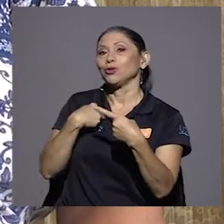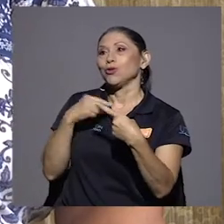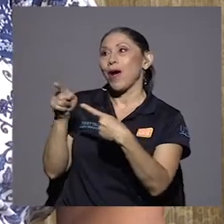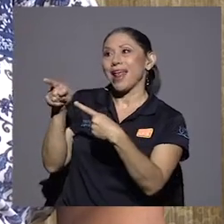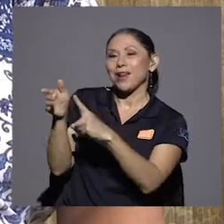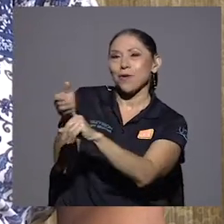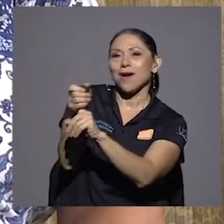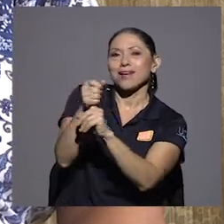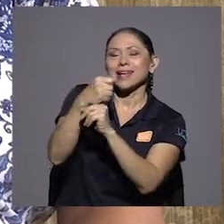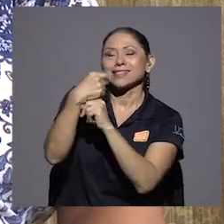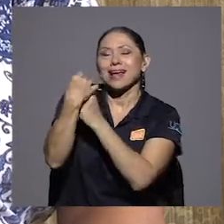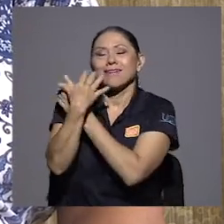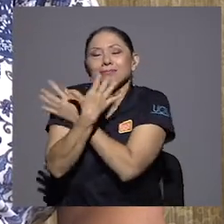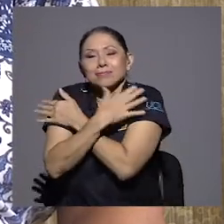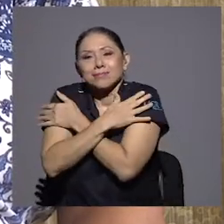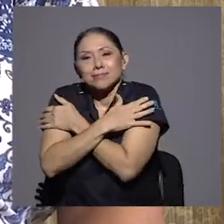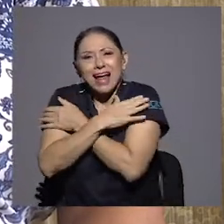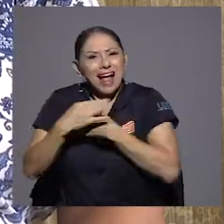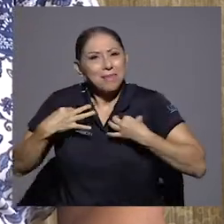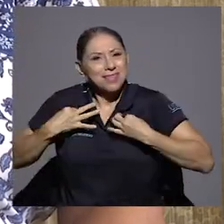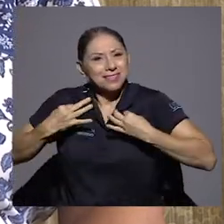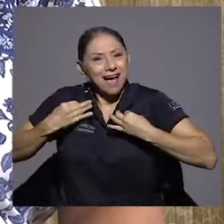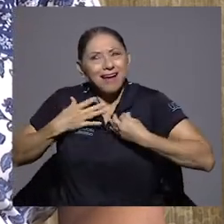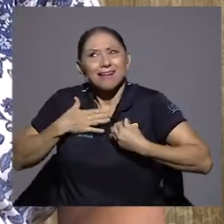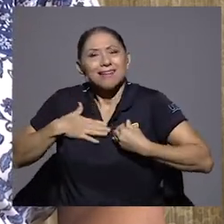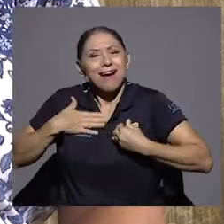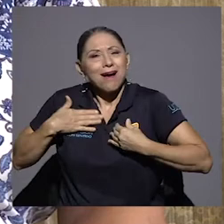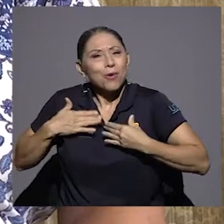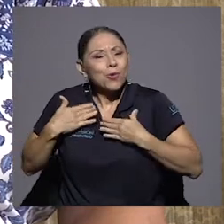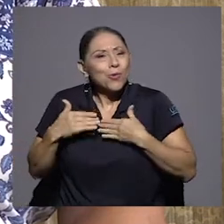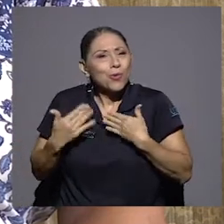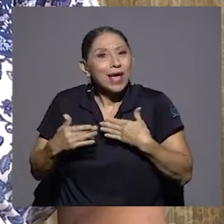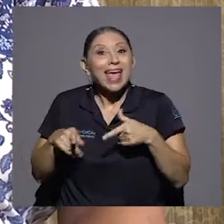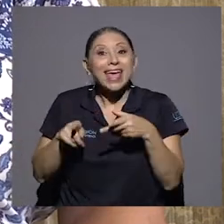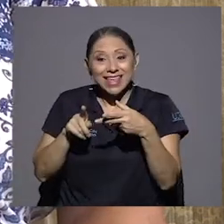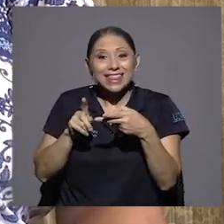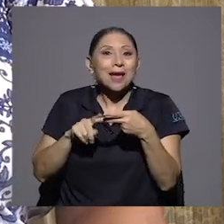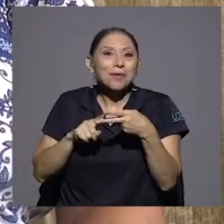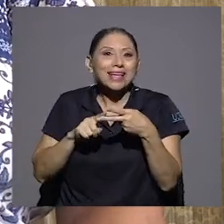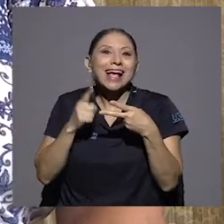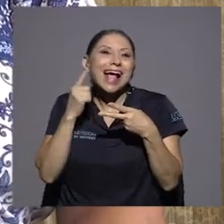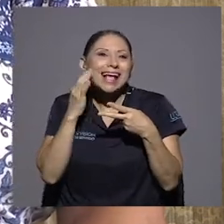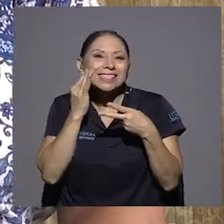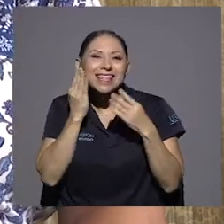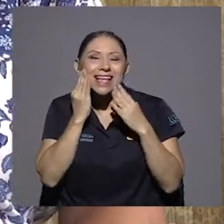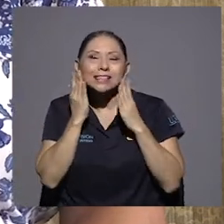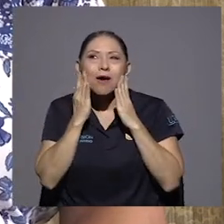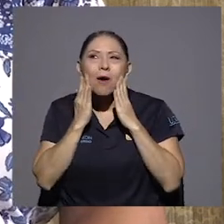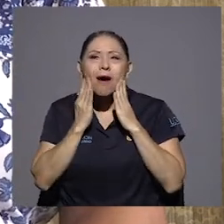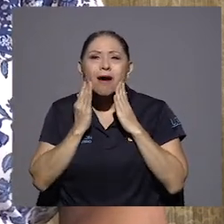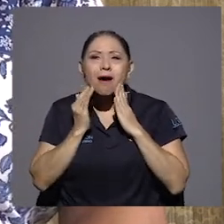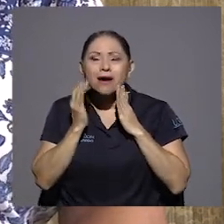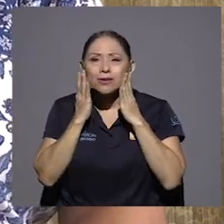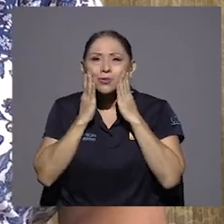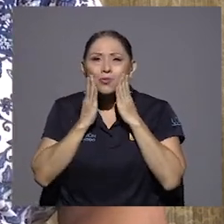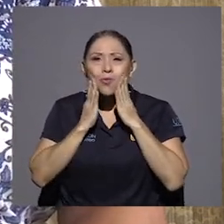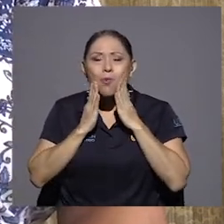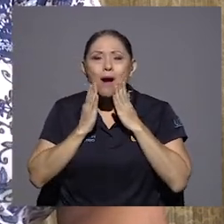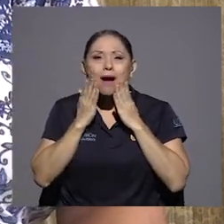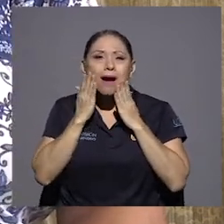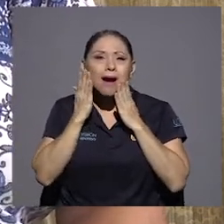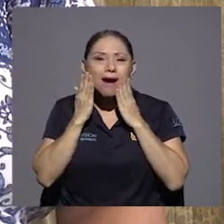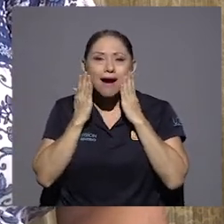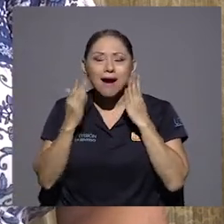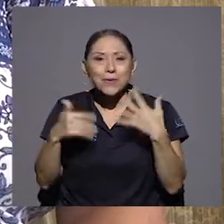la tersura de su camisa. Y la tersura de sus cachetes, que eran muy suaves,